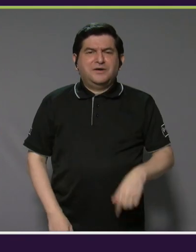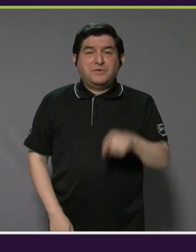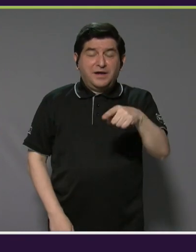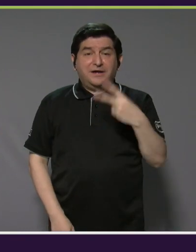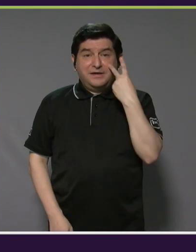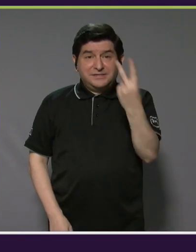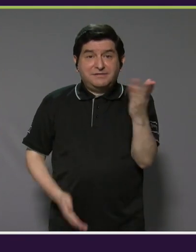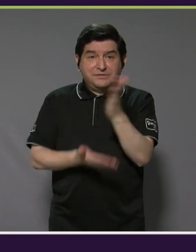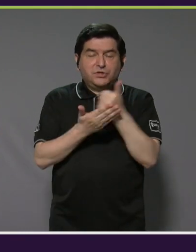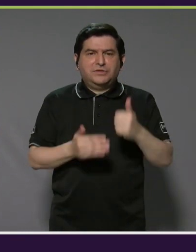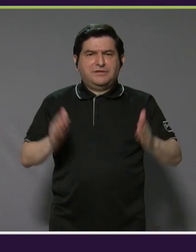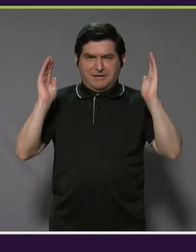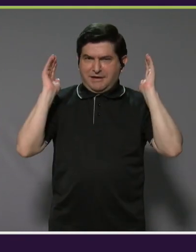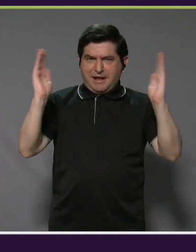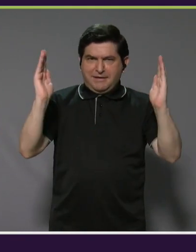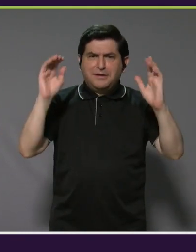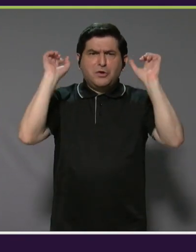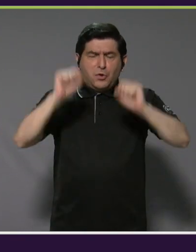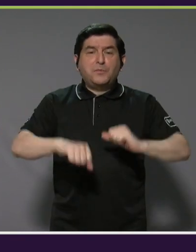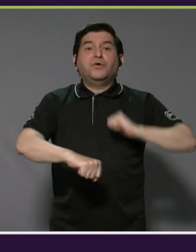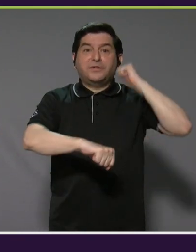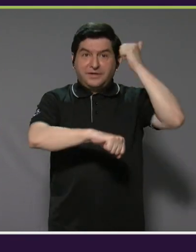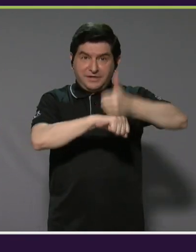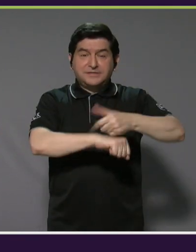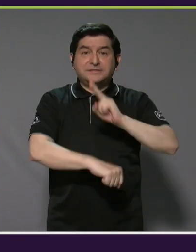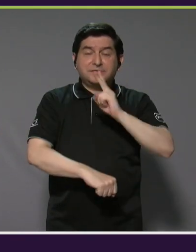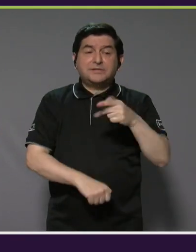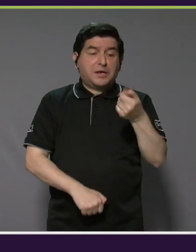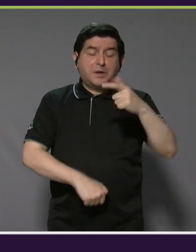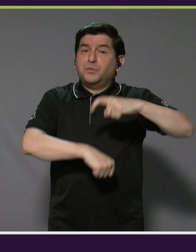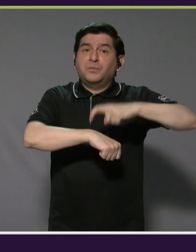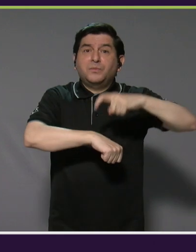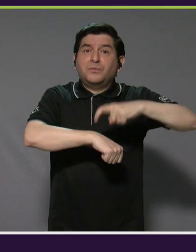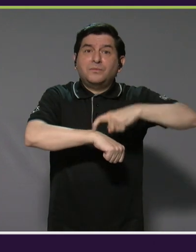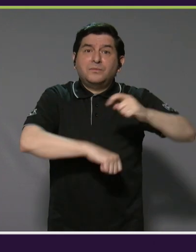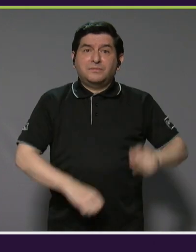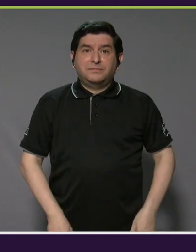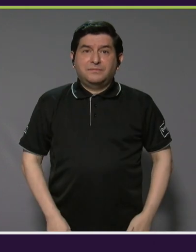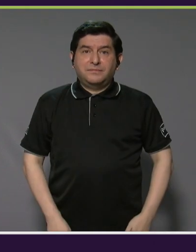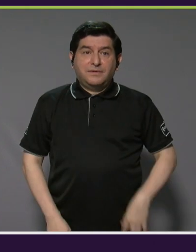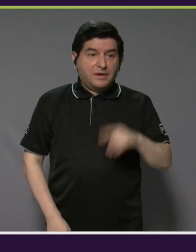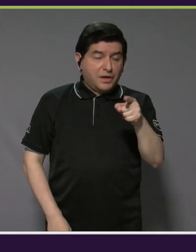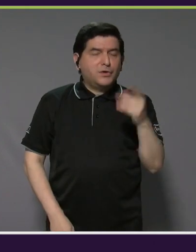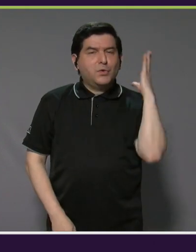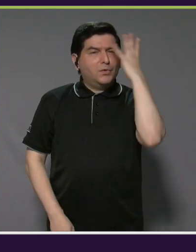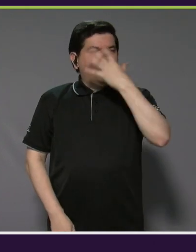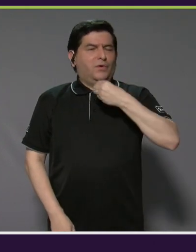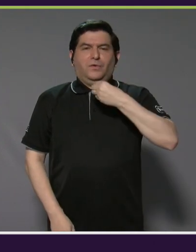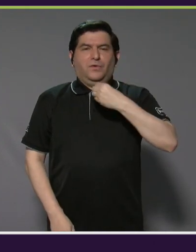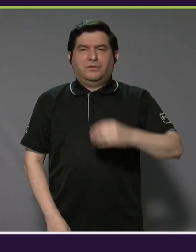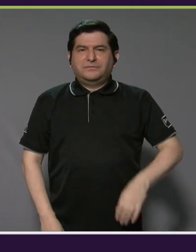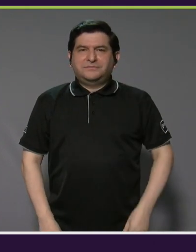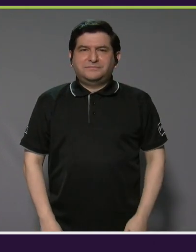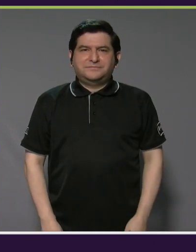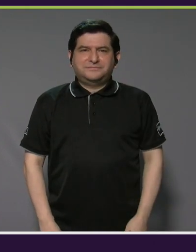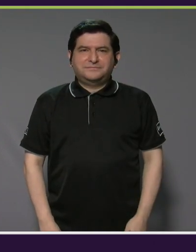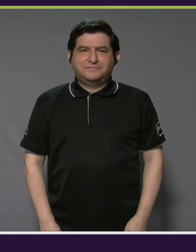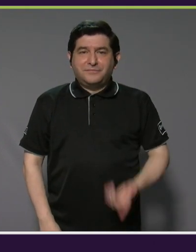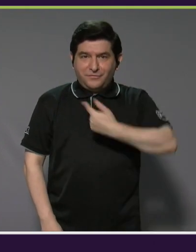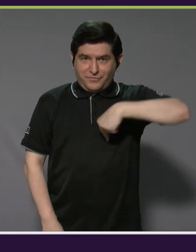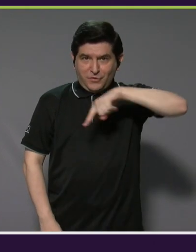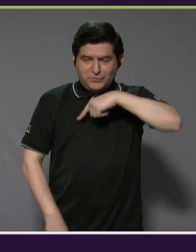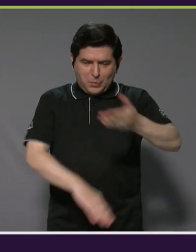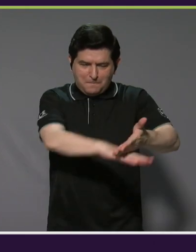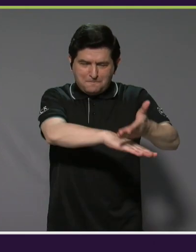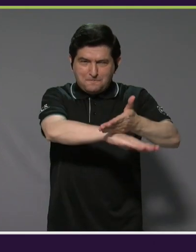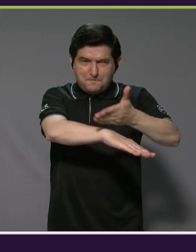visión de algo grande que se pudo materializar en realidad en un corto tiempo y eso ha sido muy bonito porque hemos tenido